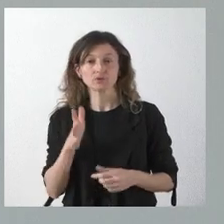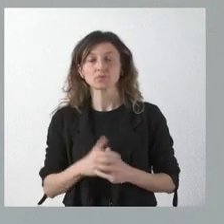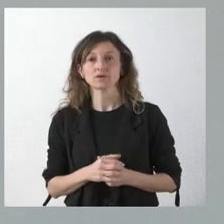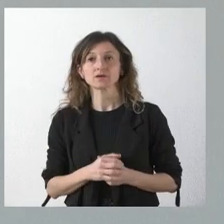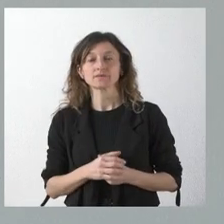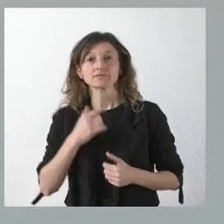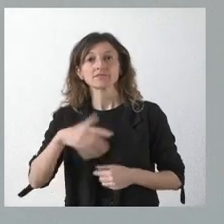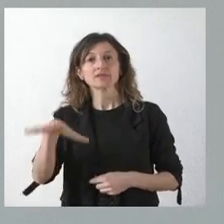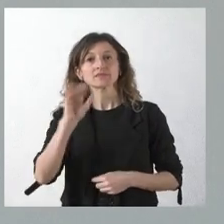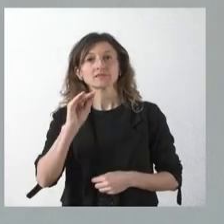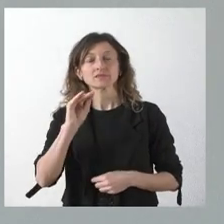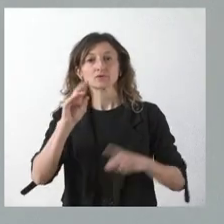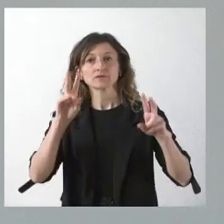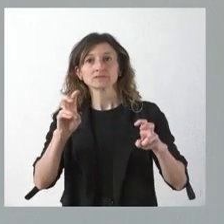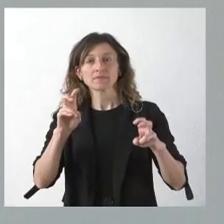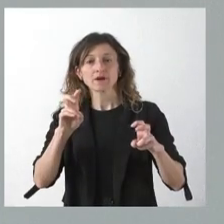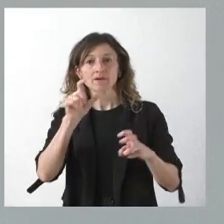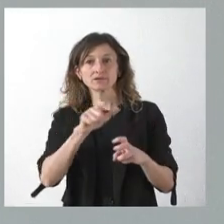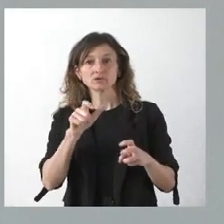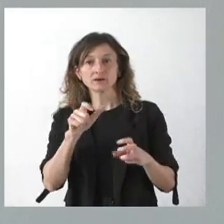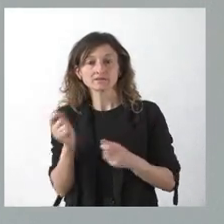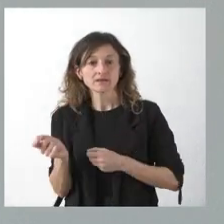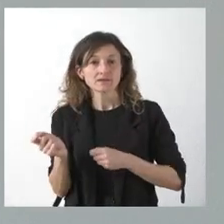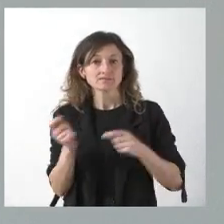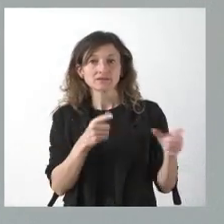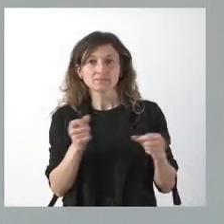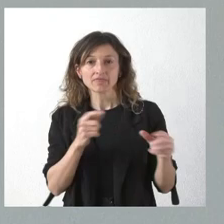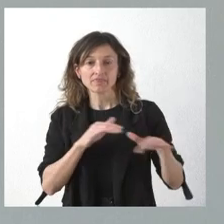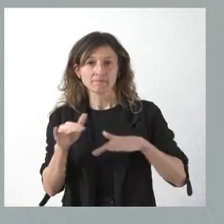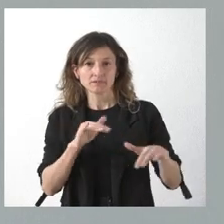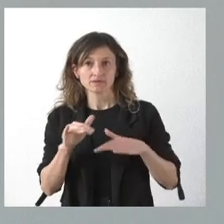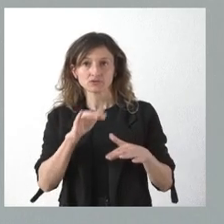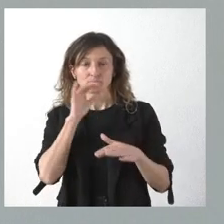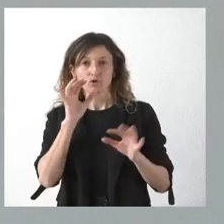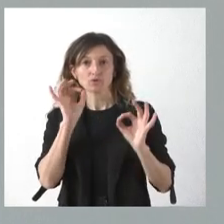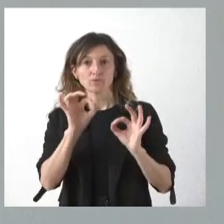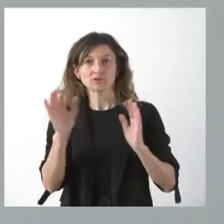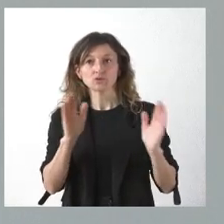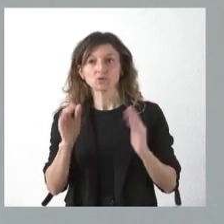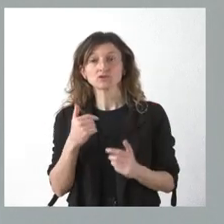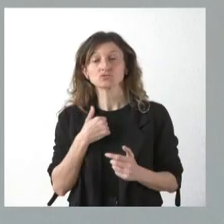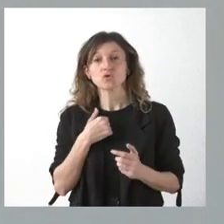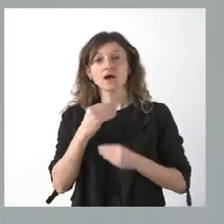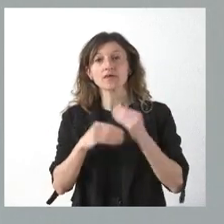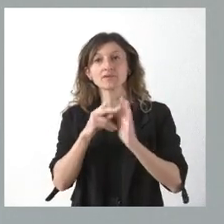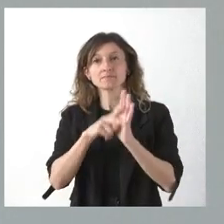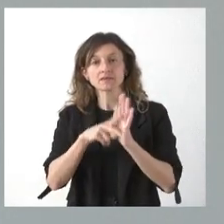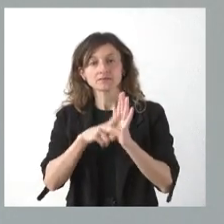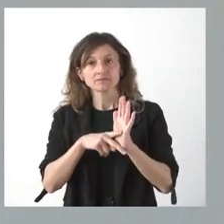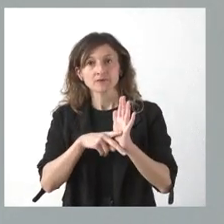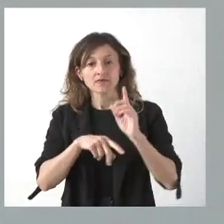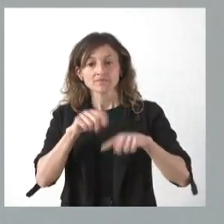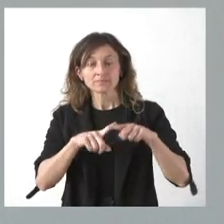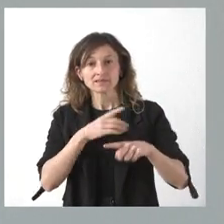que he entendido que había un cierto desplazamiento o adaptación en función de las circunstancias para el momento concreto, nosotros, lógicamente, tomamos las medidas en función de